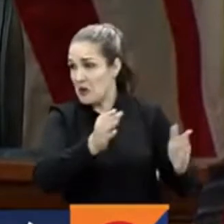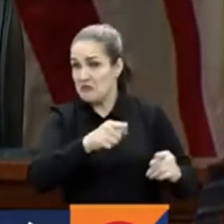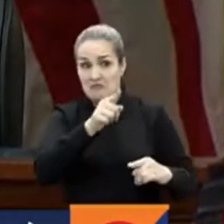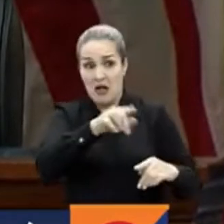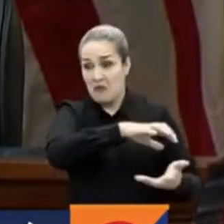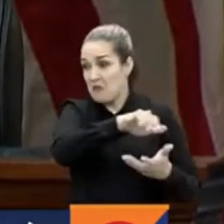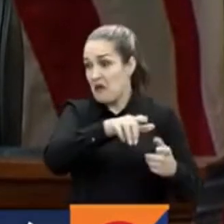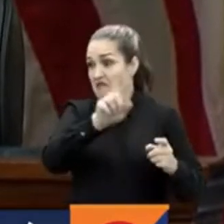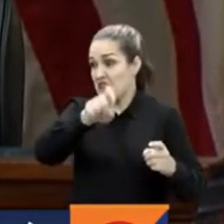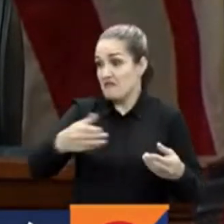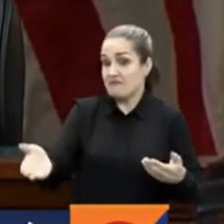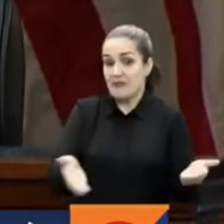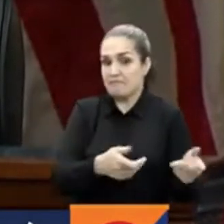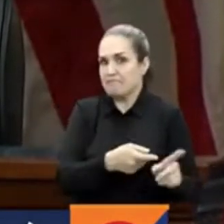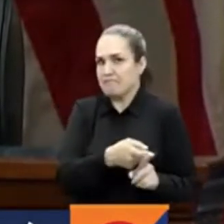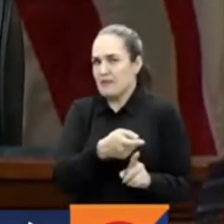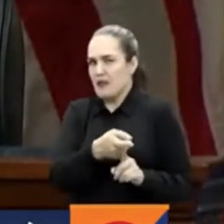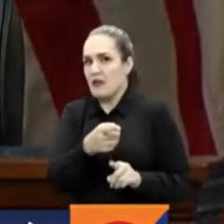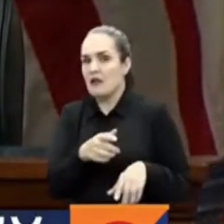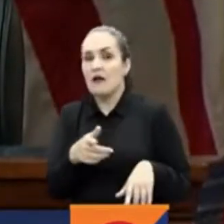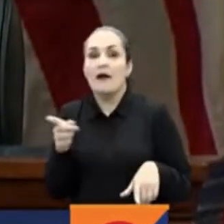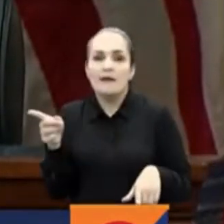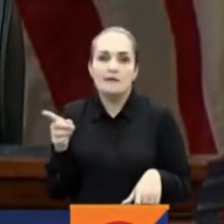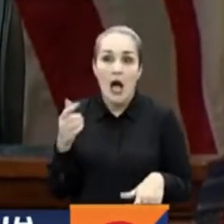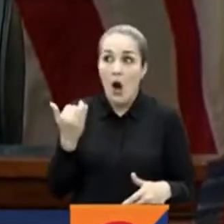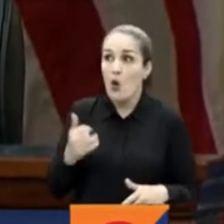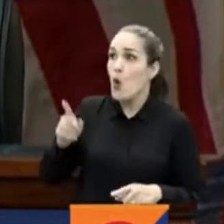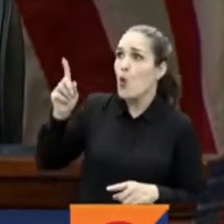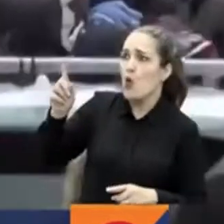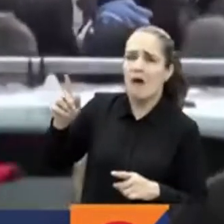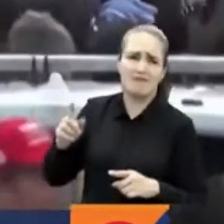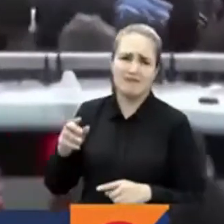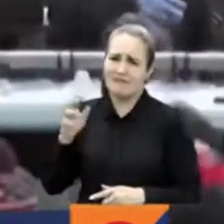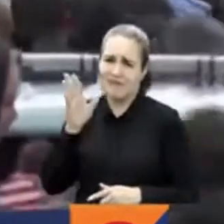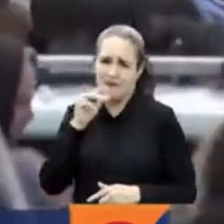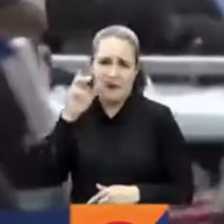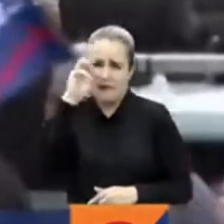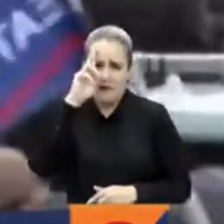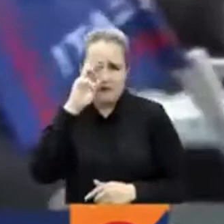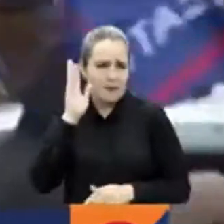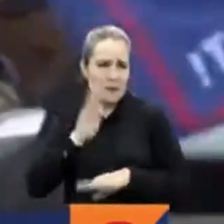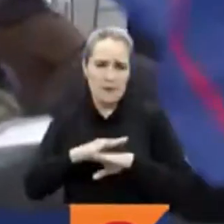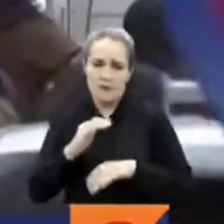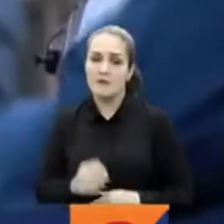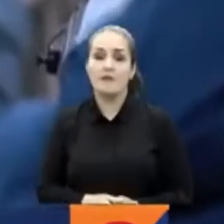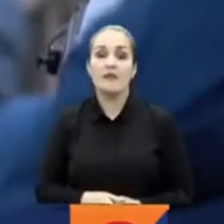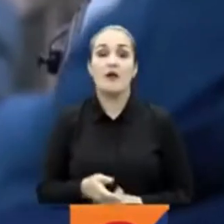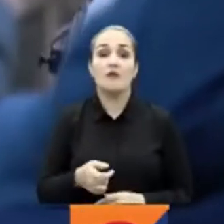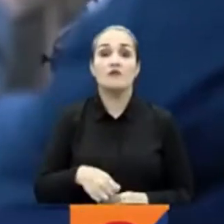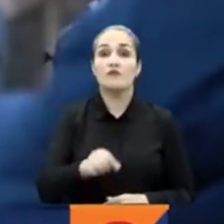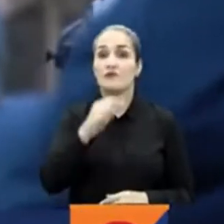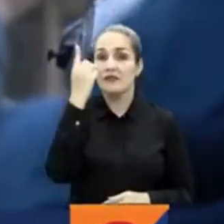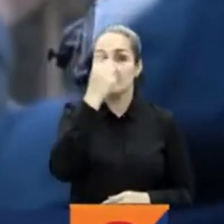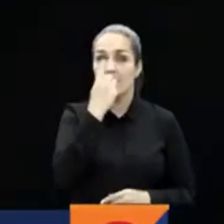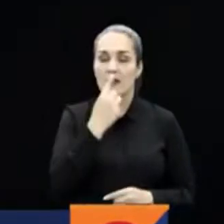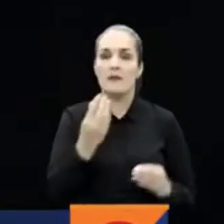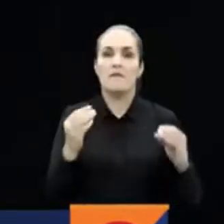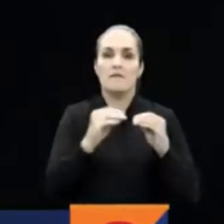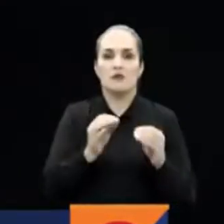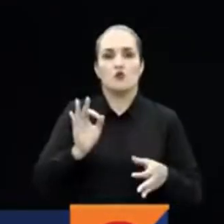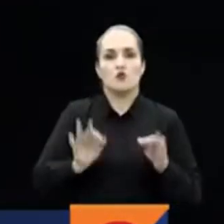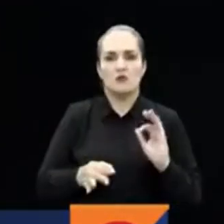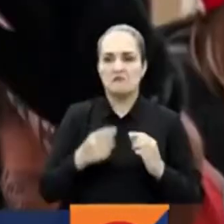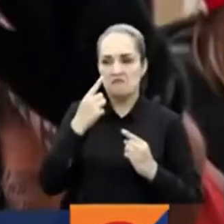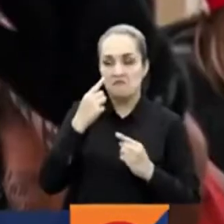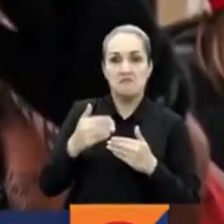orden constitucional. No hay manera de excusar ese comportamiento. En septiembre, nuevas audiencias se llevarán a cabo y determinarán